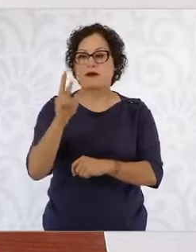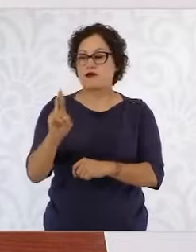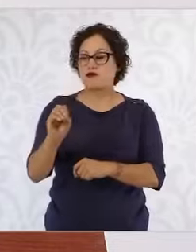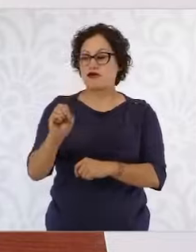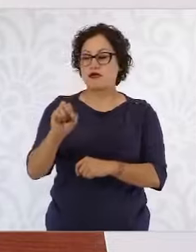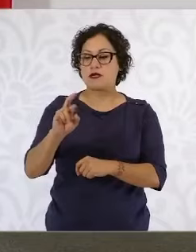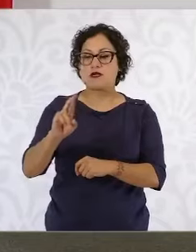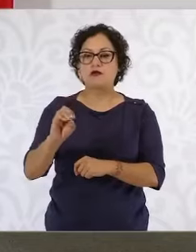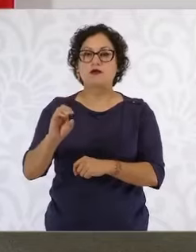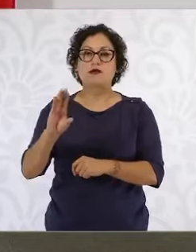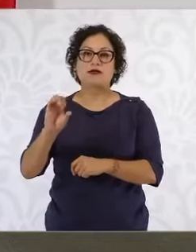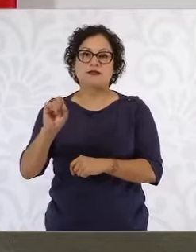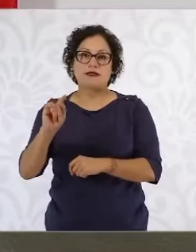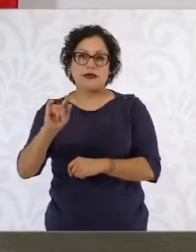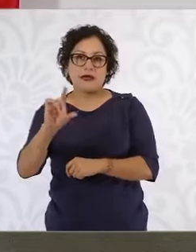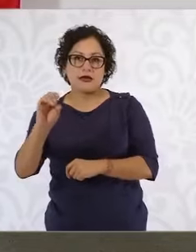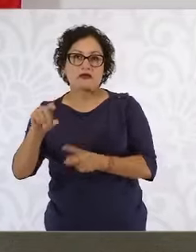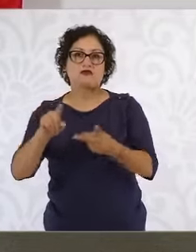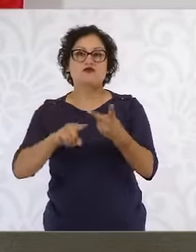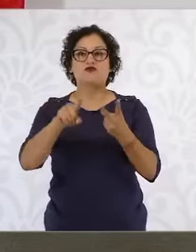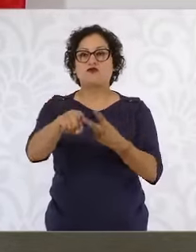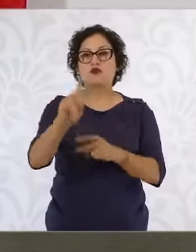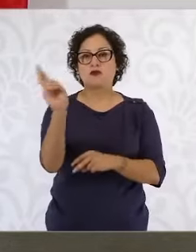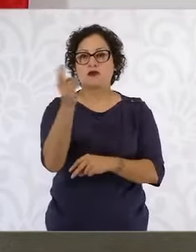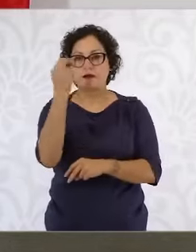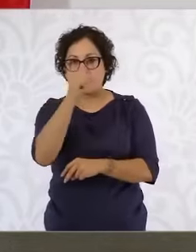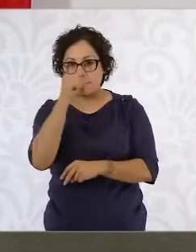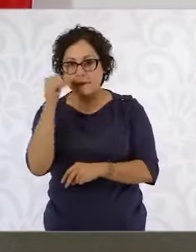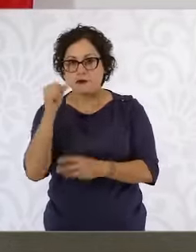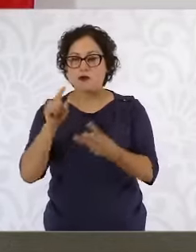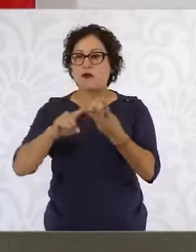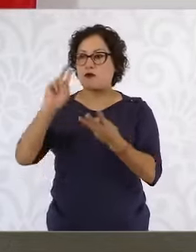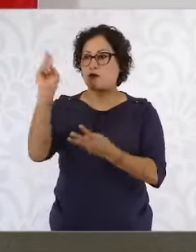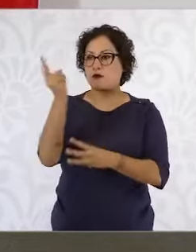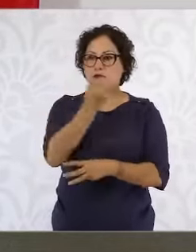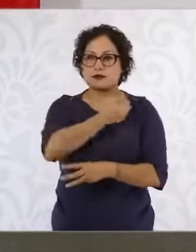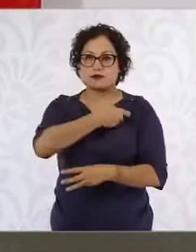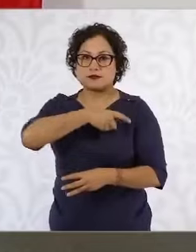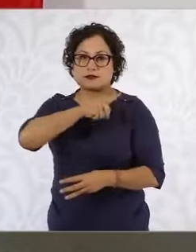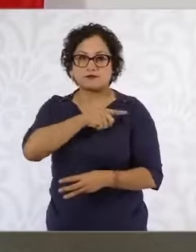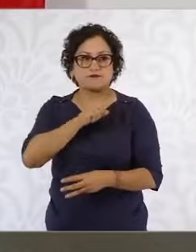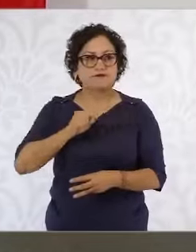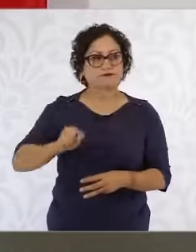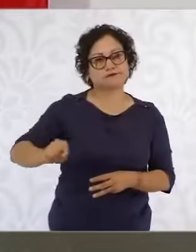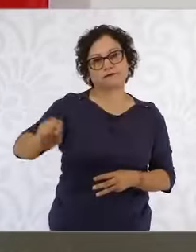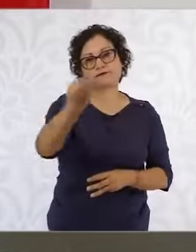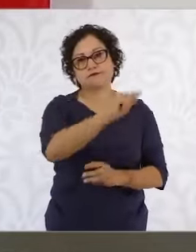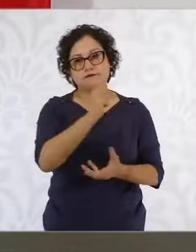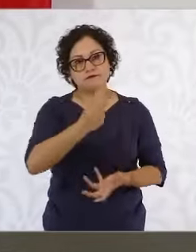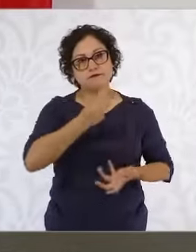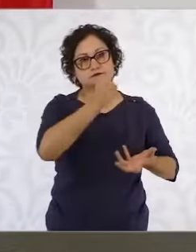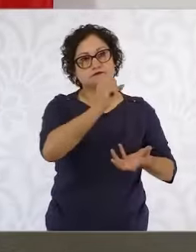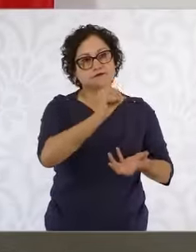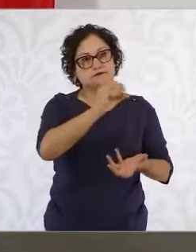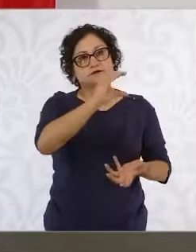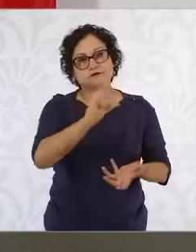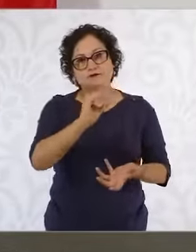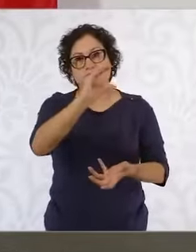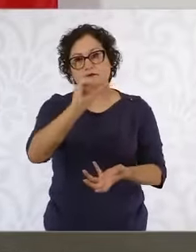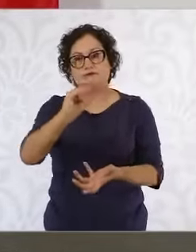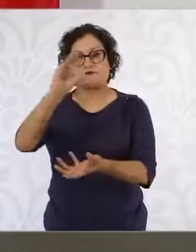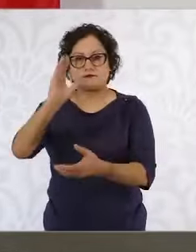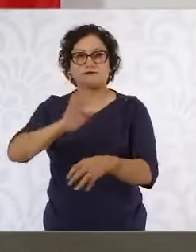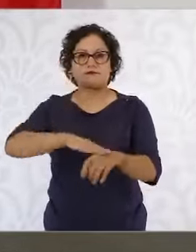fortalecimiento de las Benito Juárez, las universidades de la salud, que están en… que no… más bien, hay